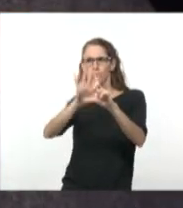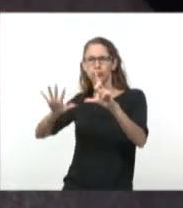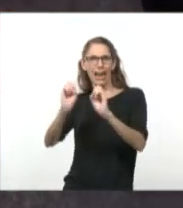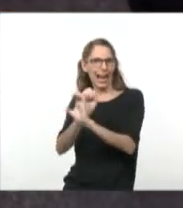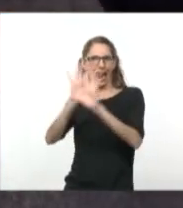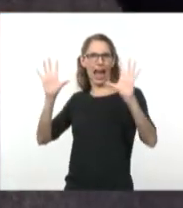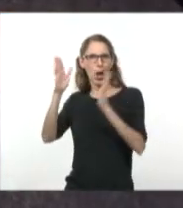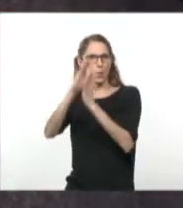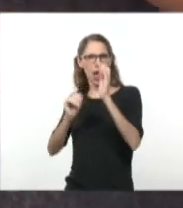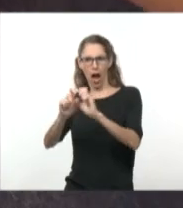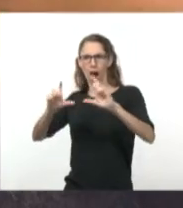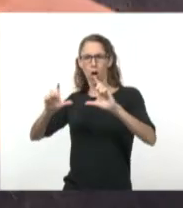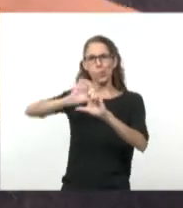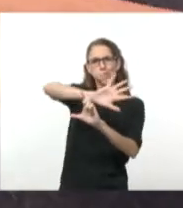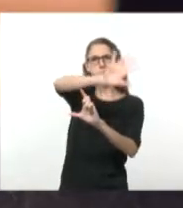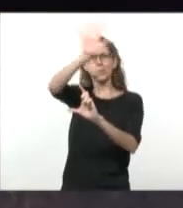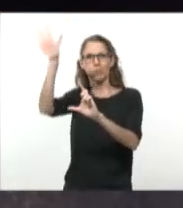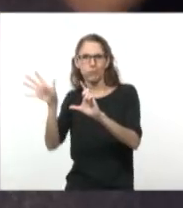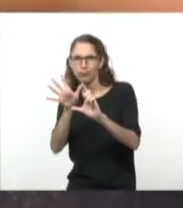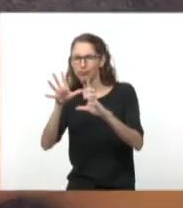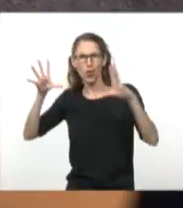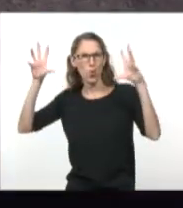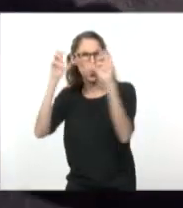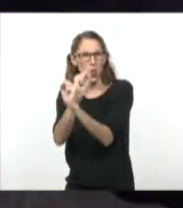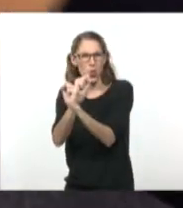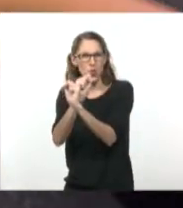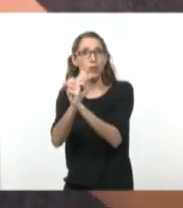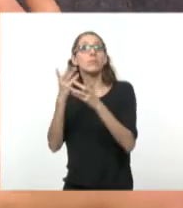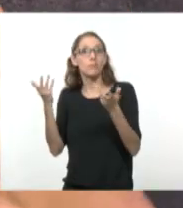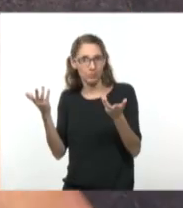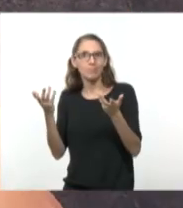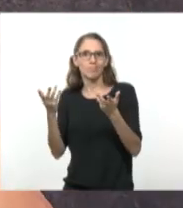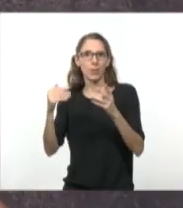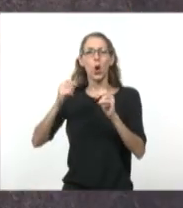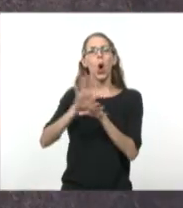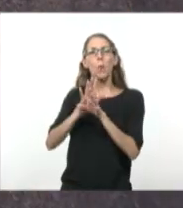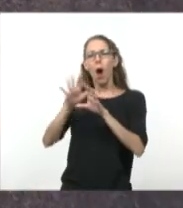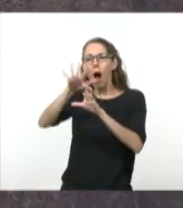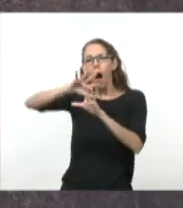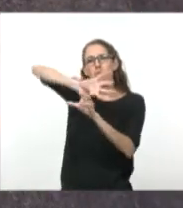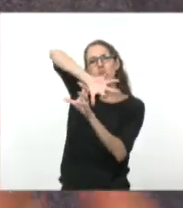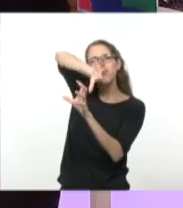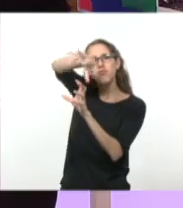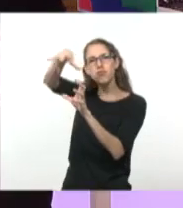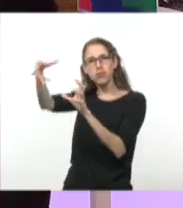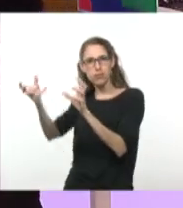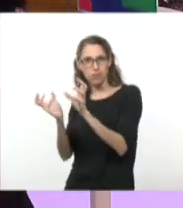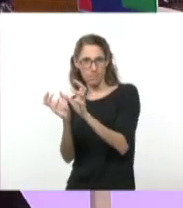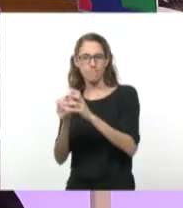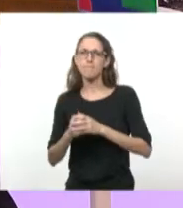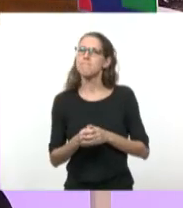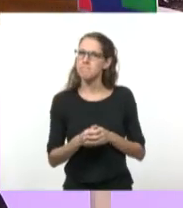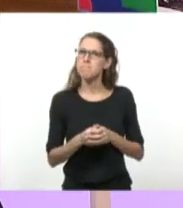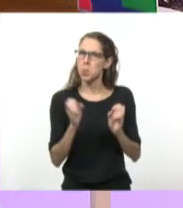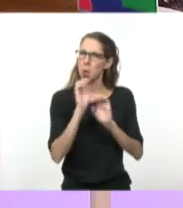contra todo este plano oscuro, alrededor también, bastante envolvente. Perfecto. Clarísimo.